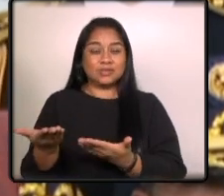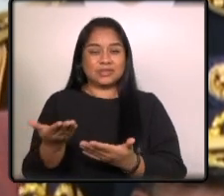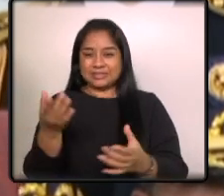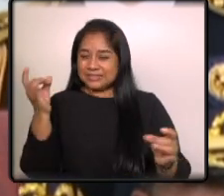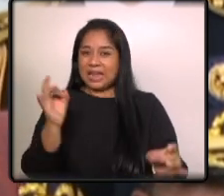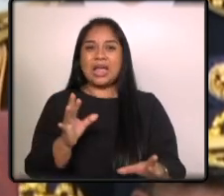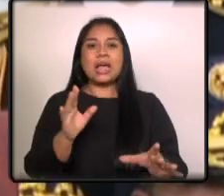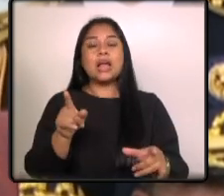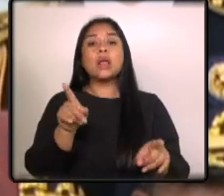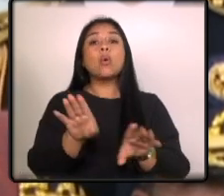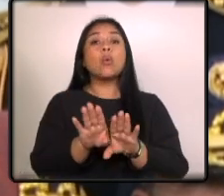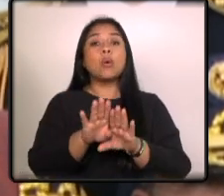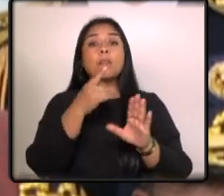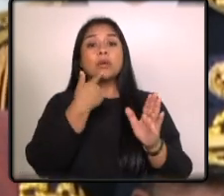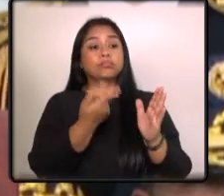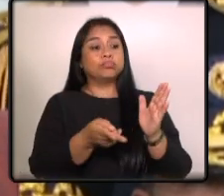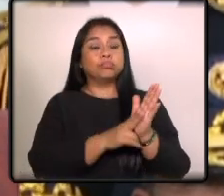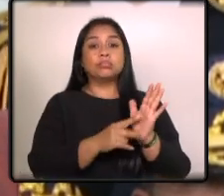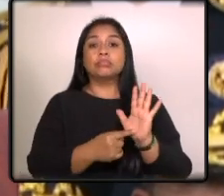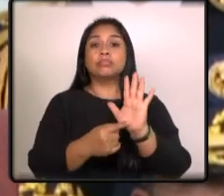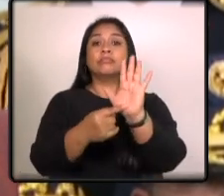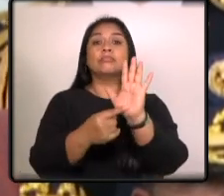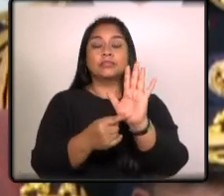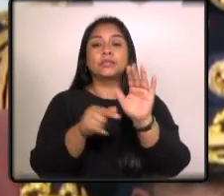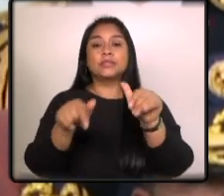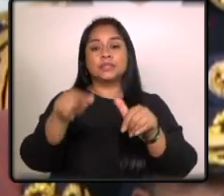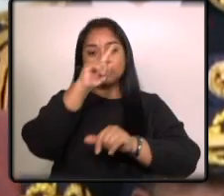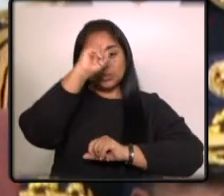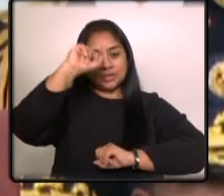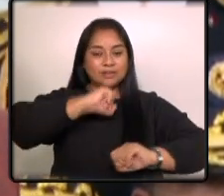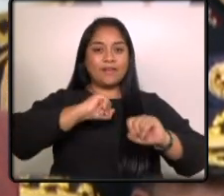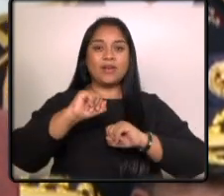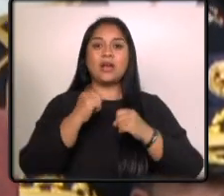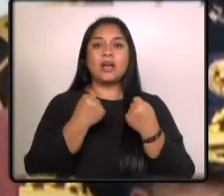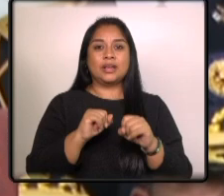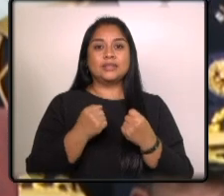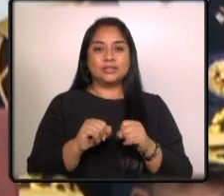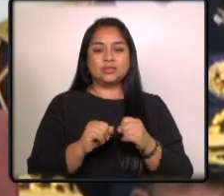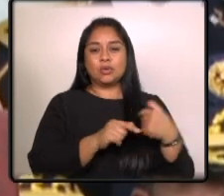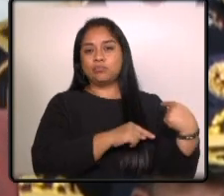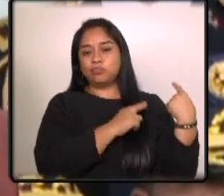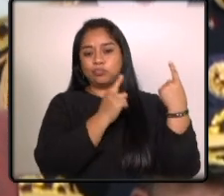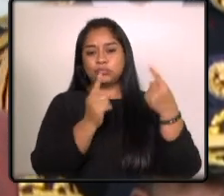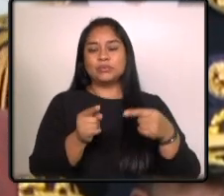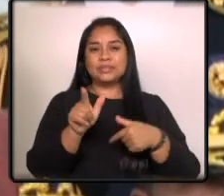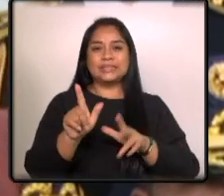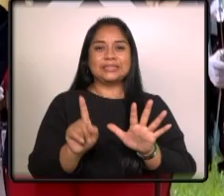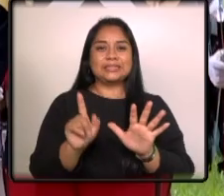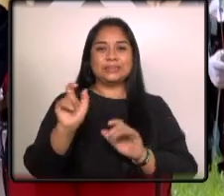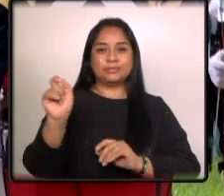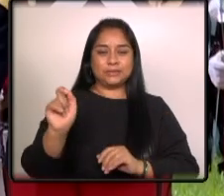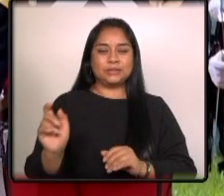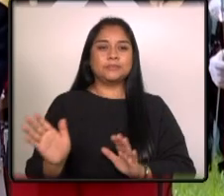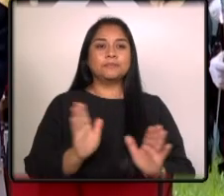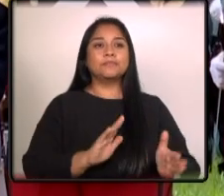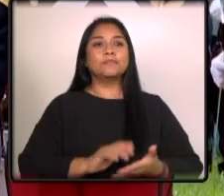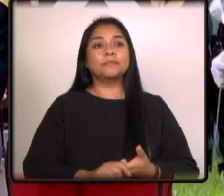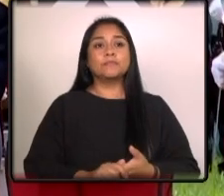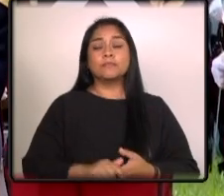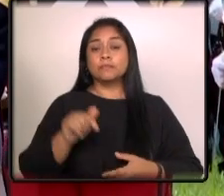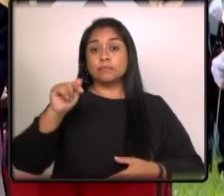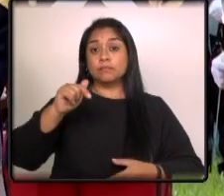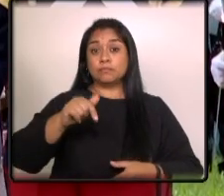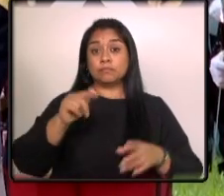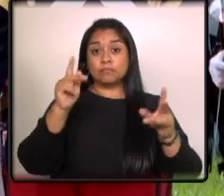y como ha quedado demostrado con el trabajo realizado a lo largo de estos meses. Este